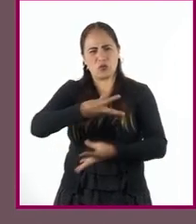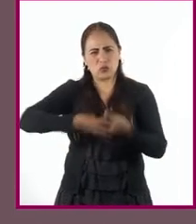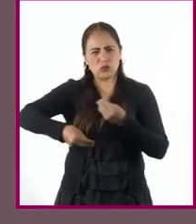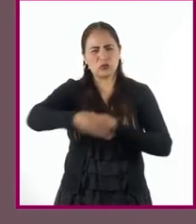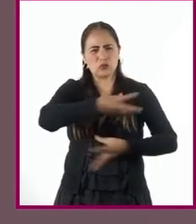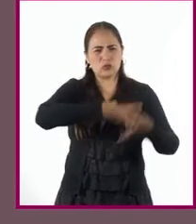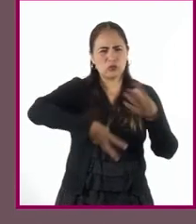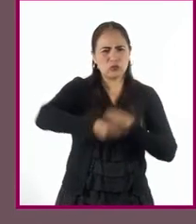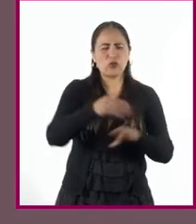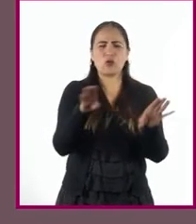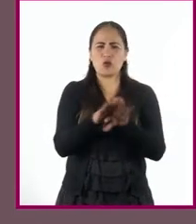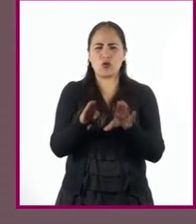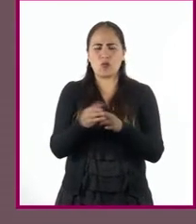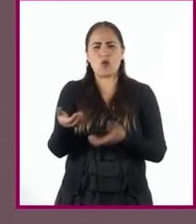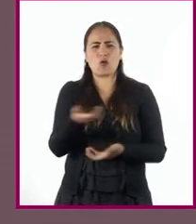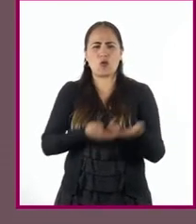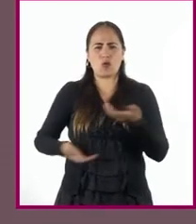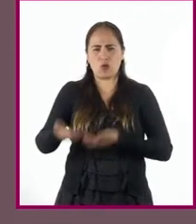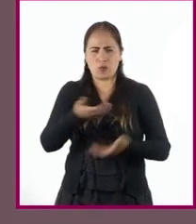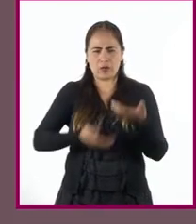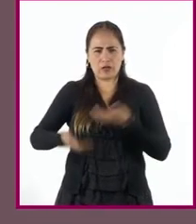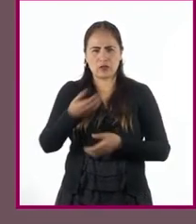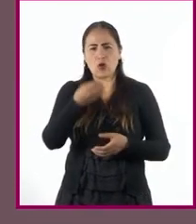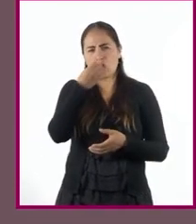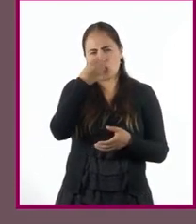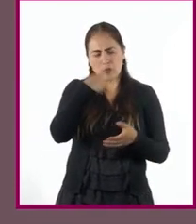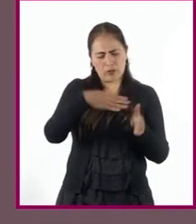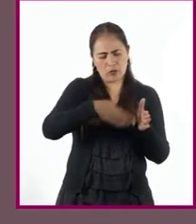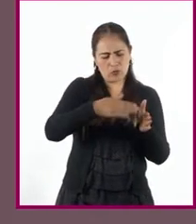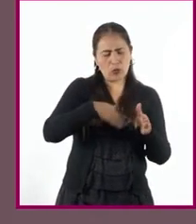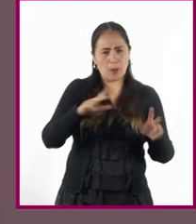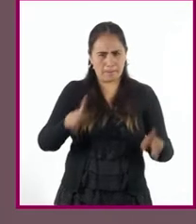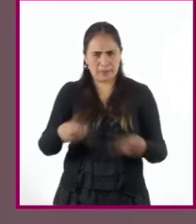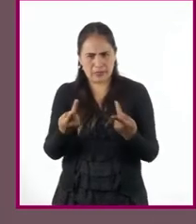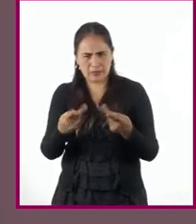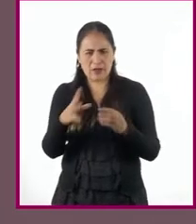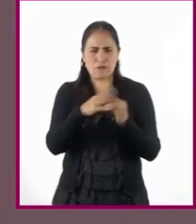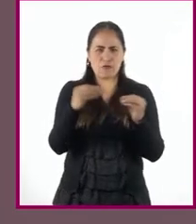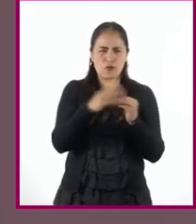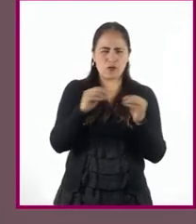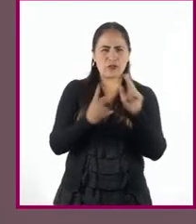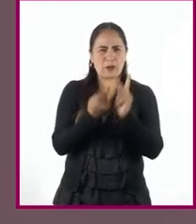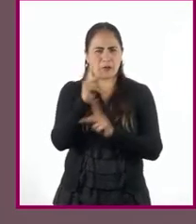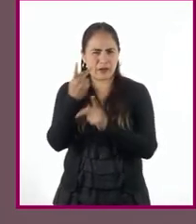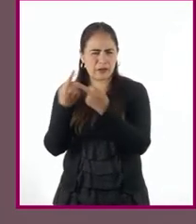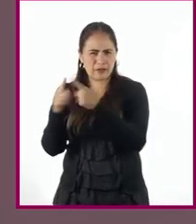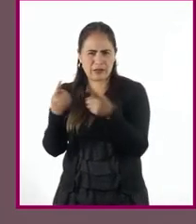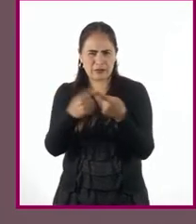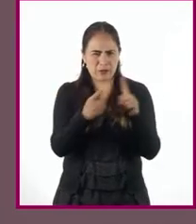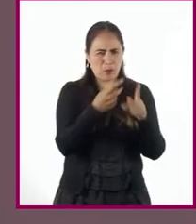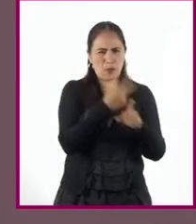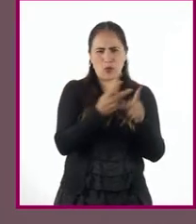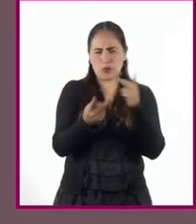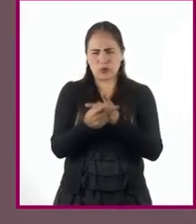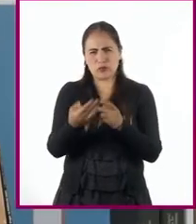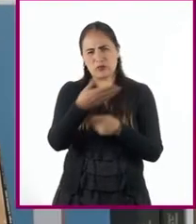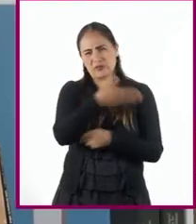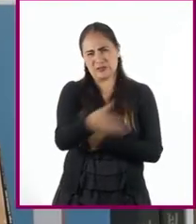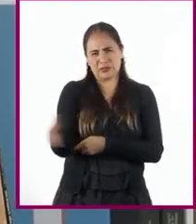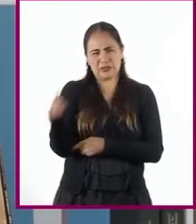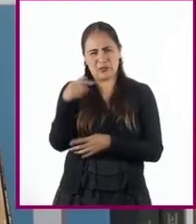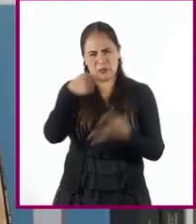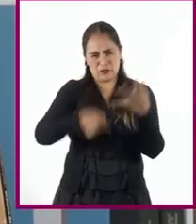principalmente en el comercio. Vendían alimentos preparados, frutas, verduras y otros productos agrícolas.